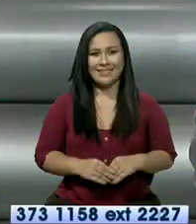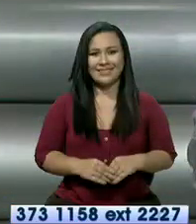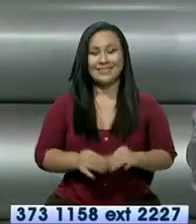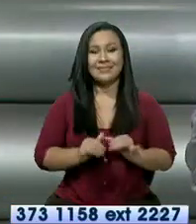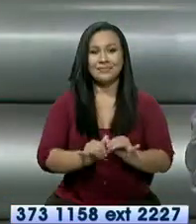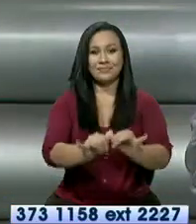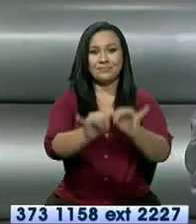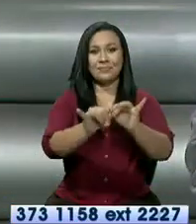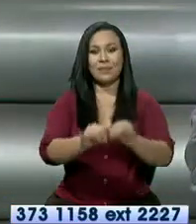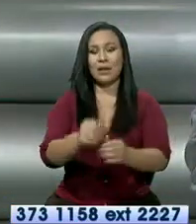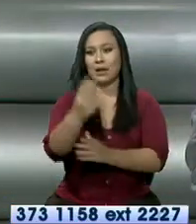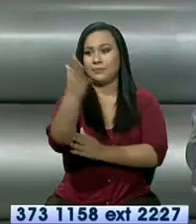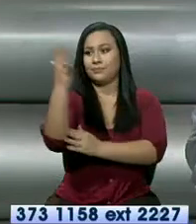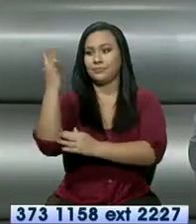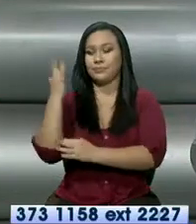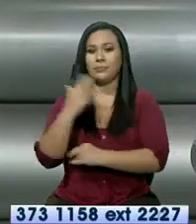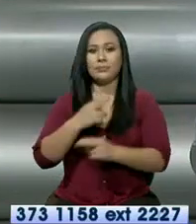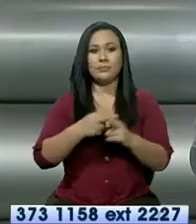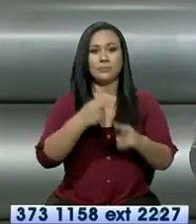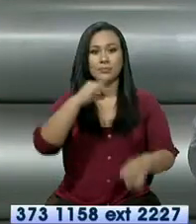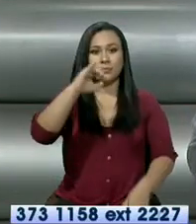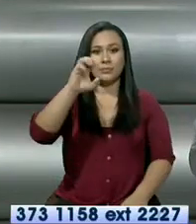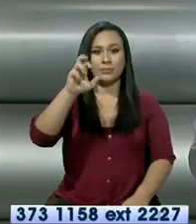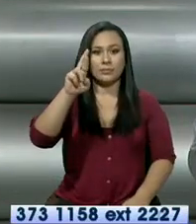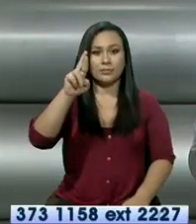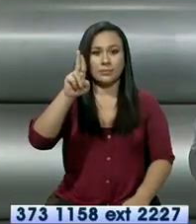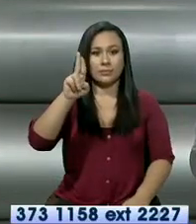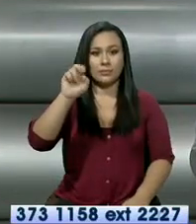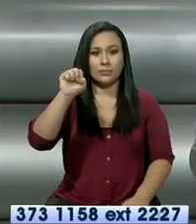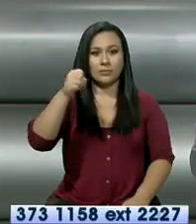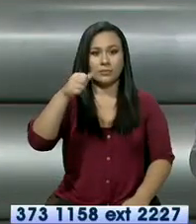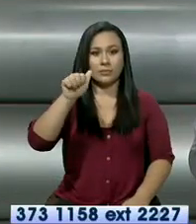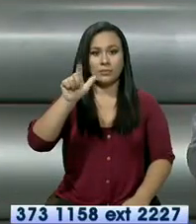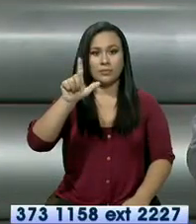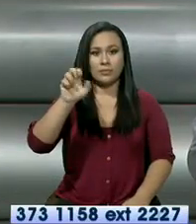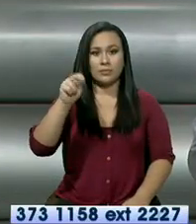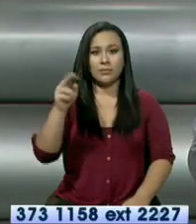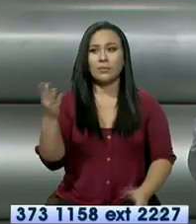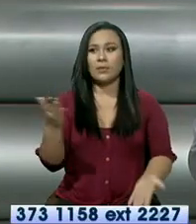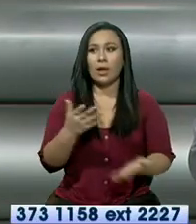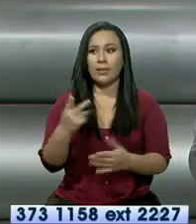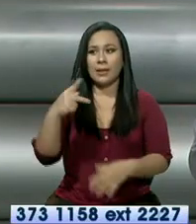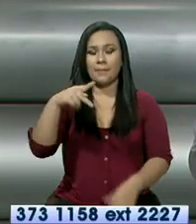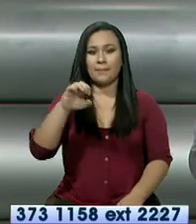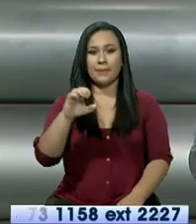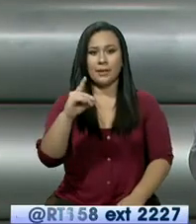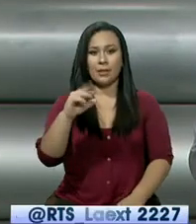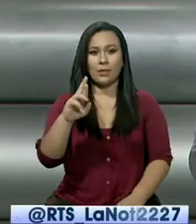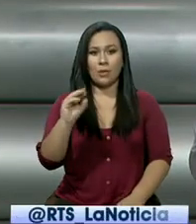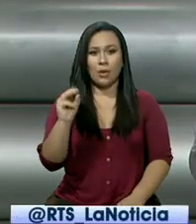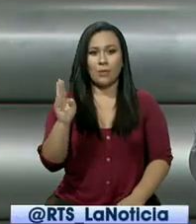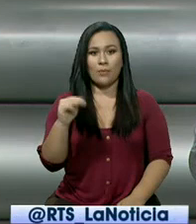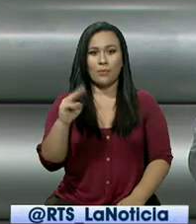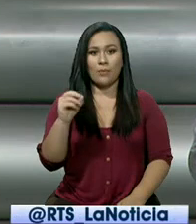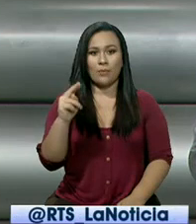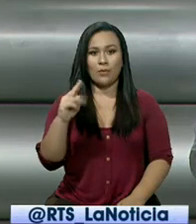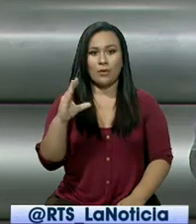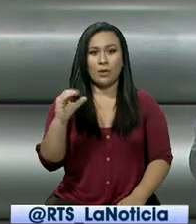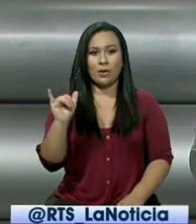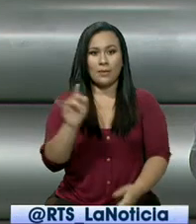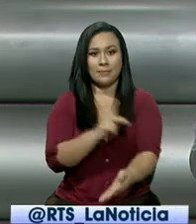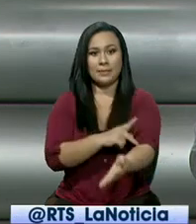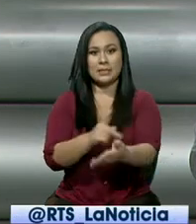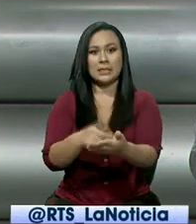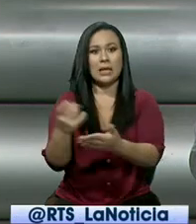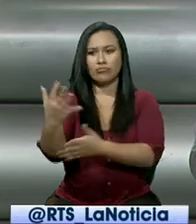Continuamos, el Bosque Protector Jerusalén, localizado en el cantón Pedro Moncayo, de la provincia de Pichincha, se encuentra en medio